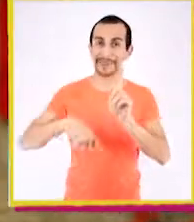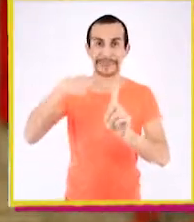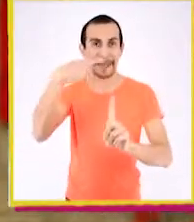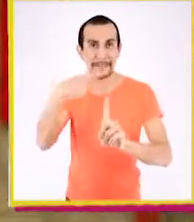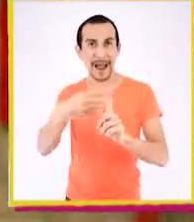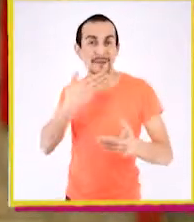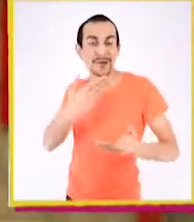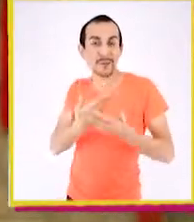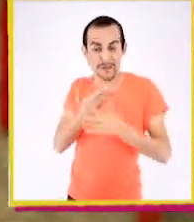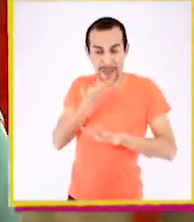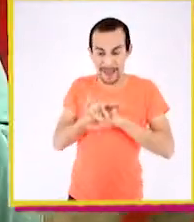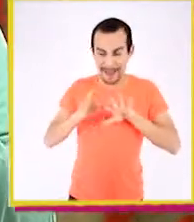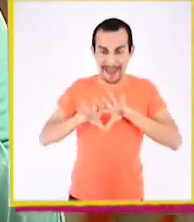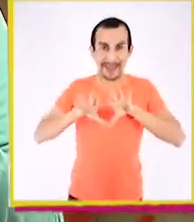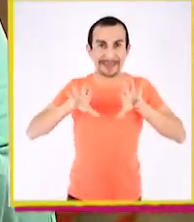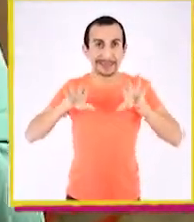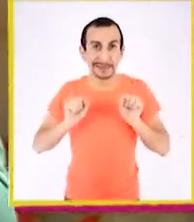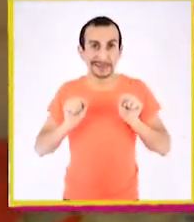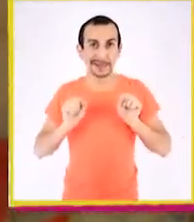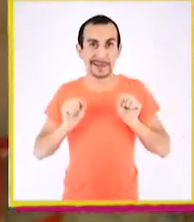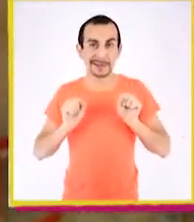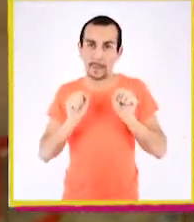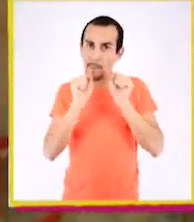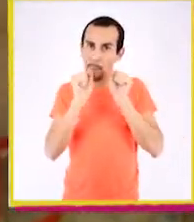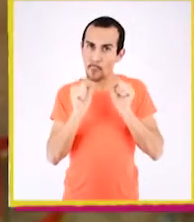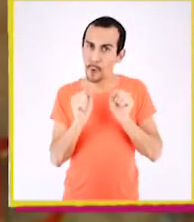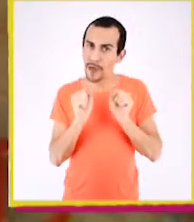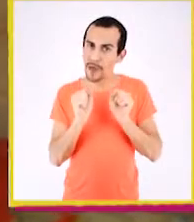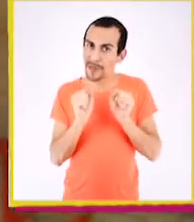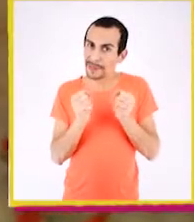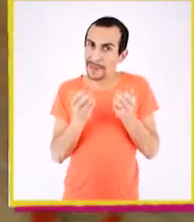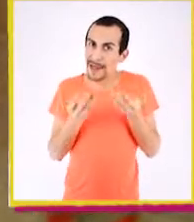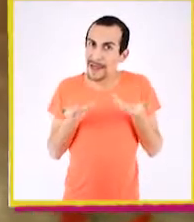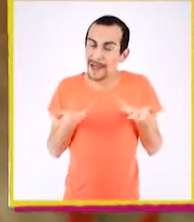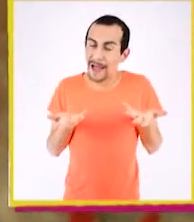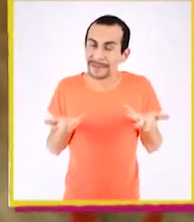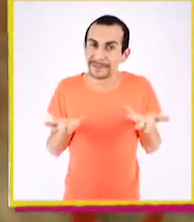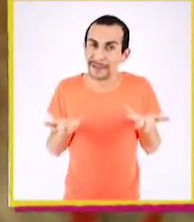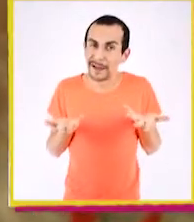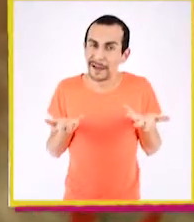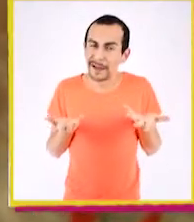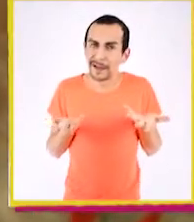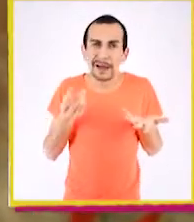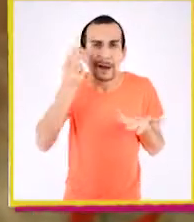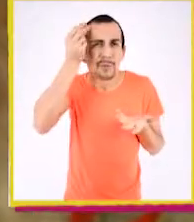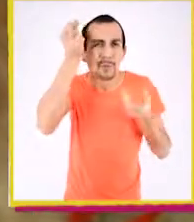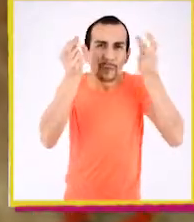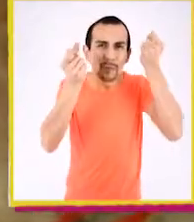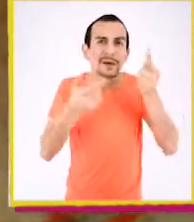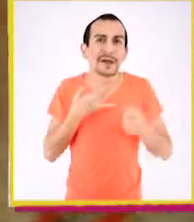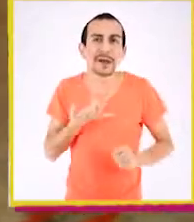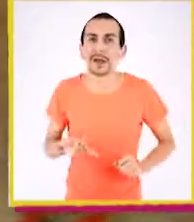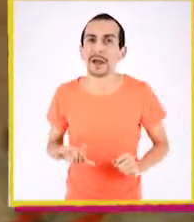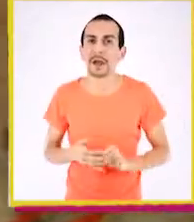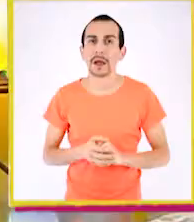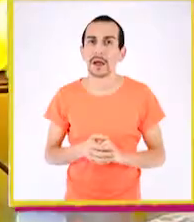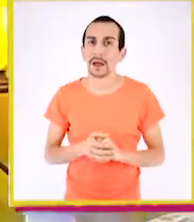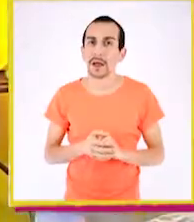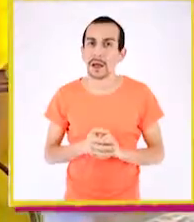Además, cuando las tengamos listas, podrán hacer... ¿Qué se les ocurre?